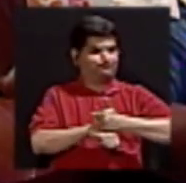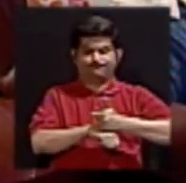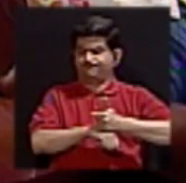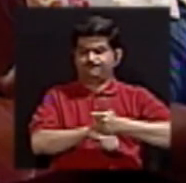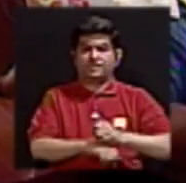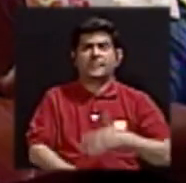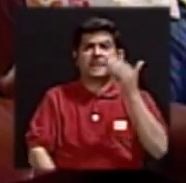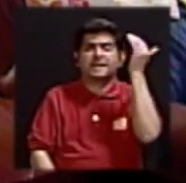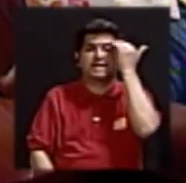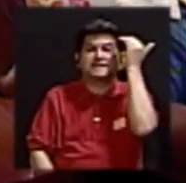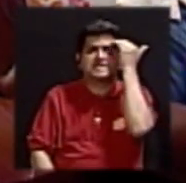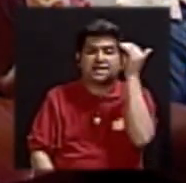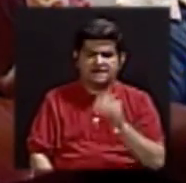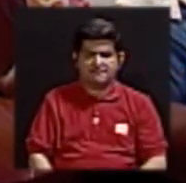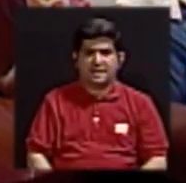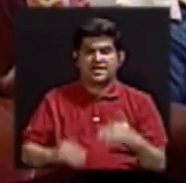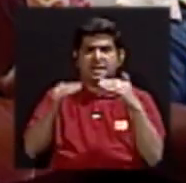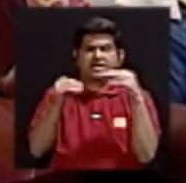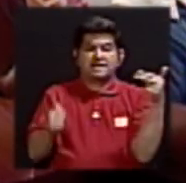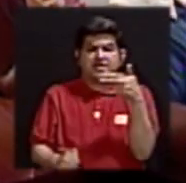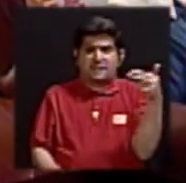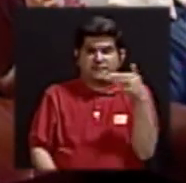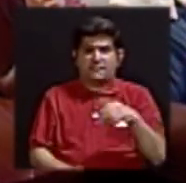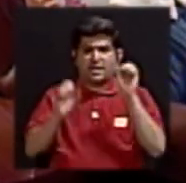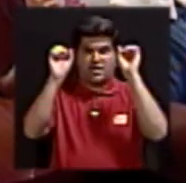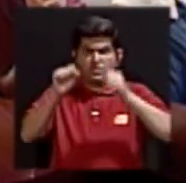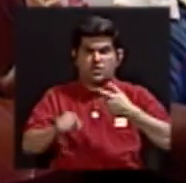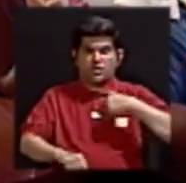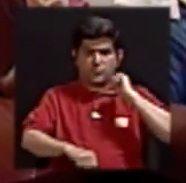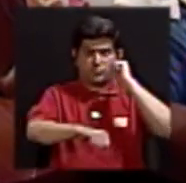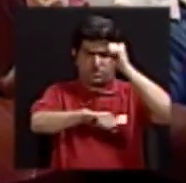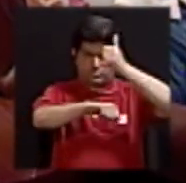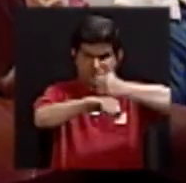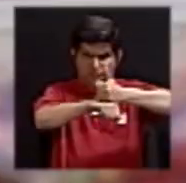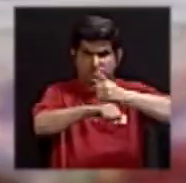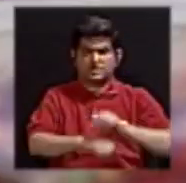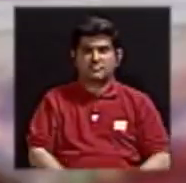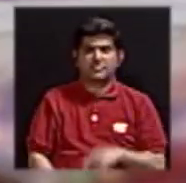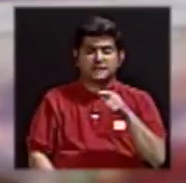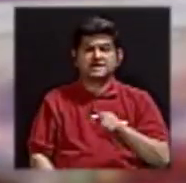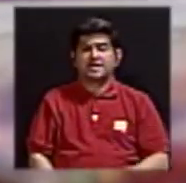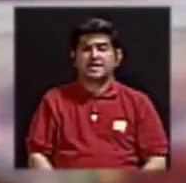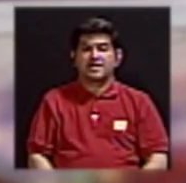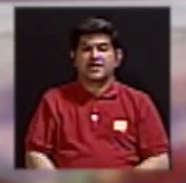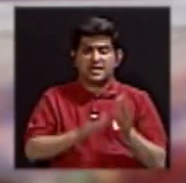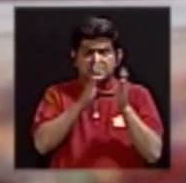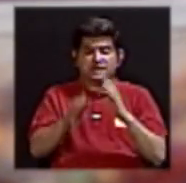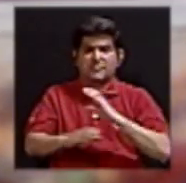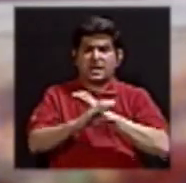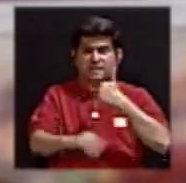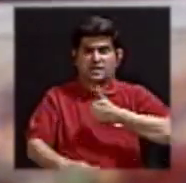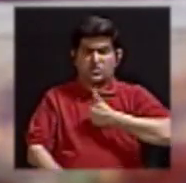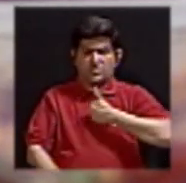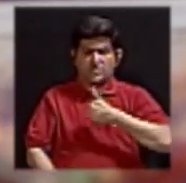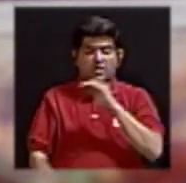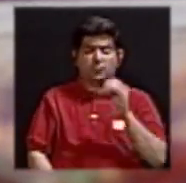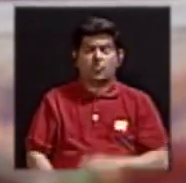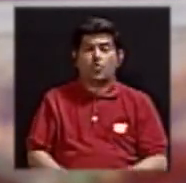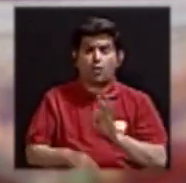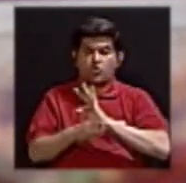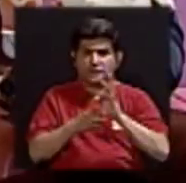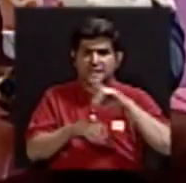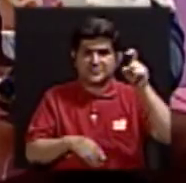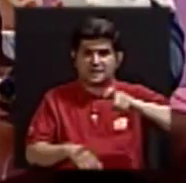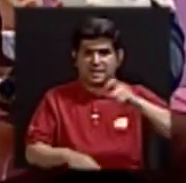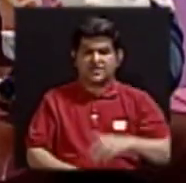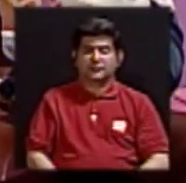saber cuáles son los niveles hormonales para poder definir entonces ese plan de autocuidado o ese tratamiento que